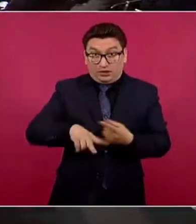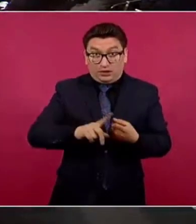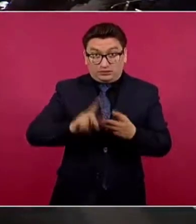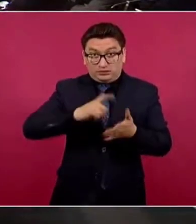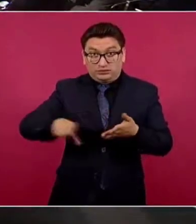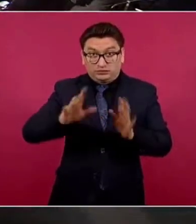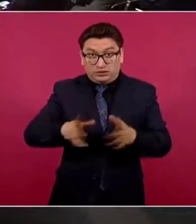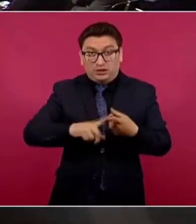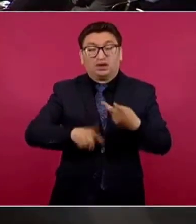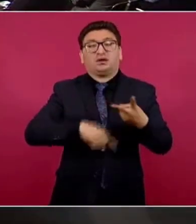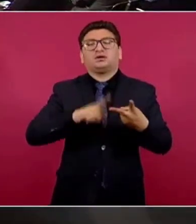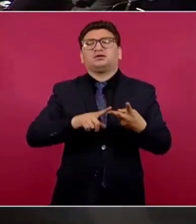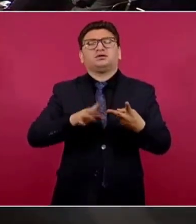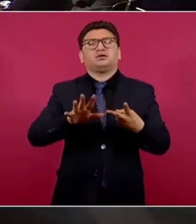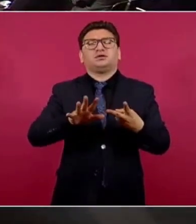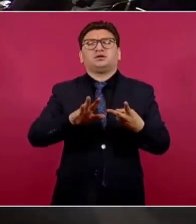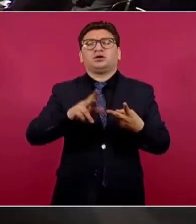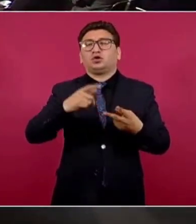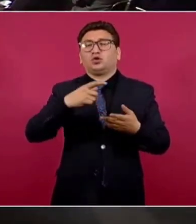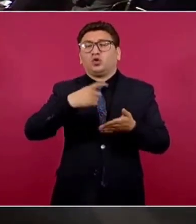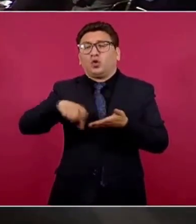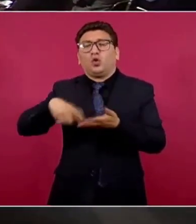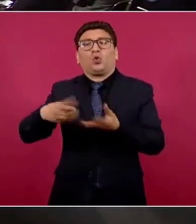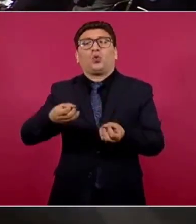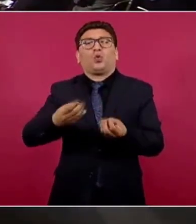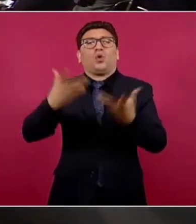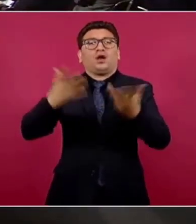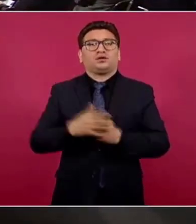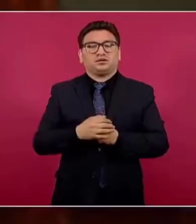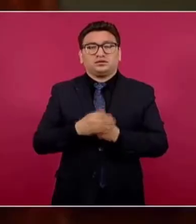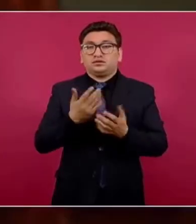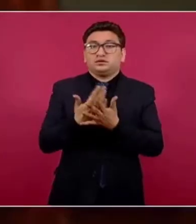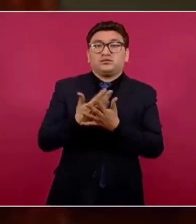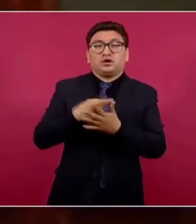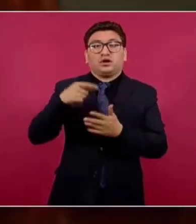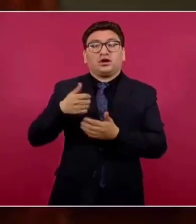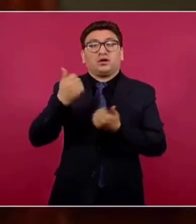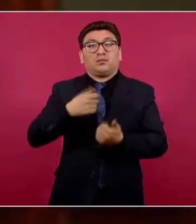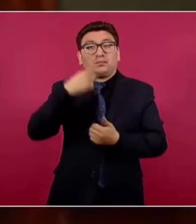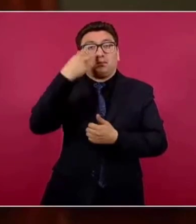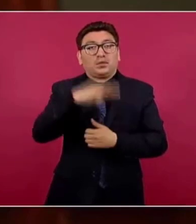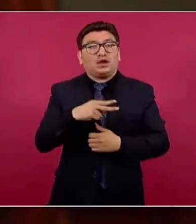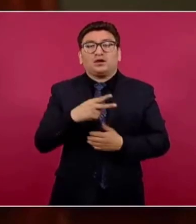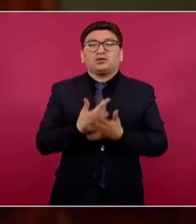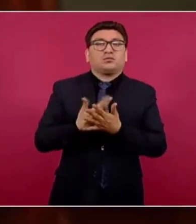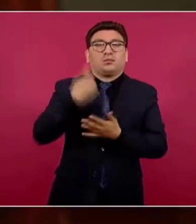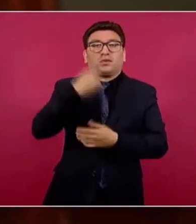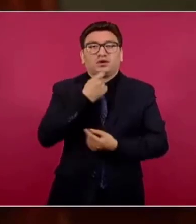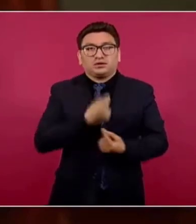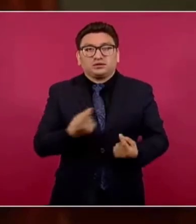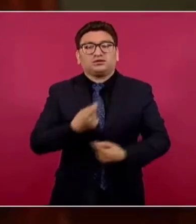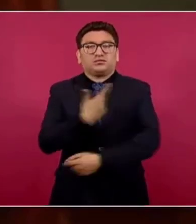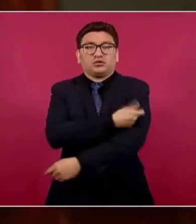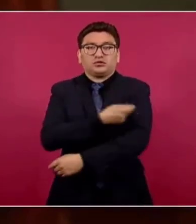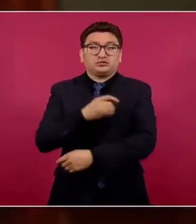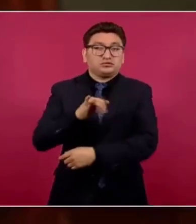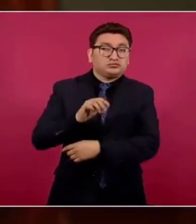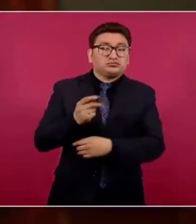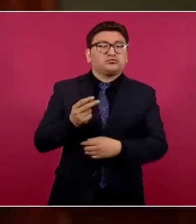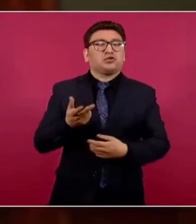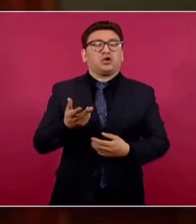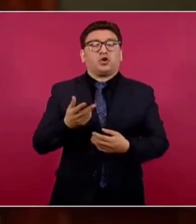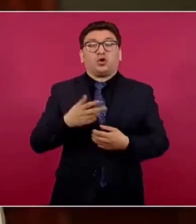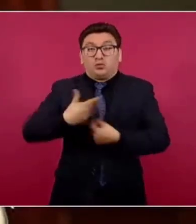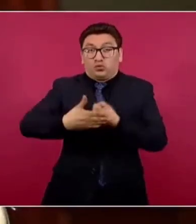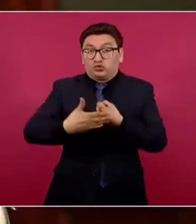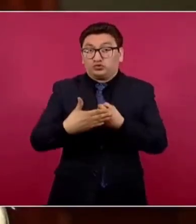y cuántas dosis se compraron, cuántas dosis esperarían para México de esta vacuna pediátrica, si se